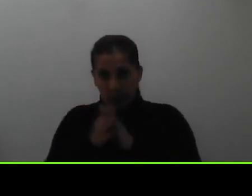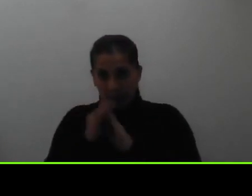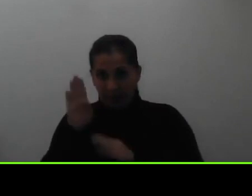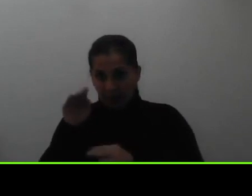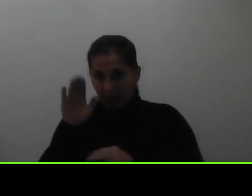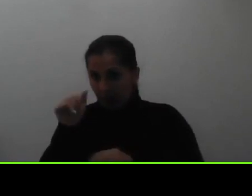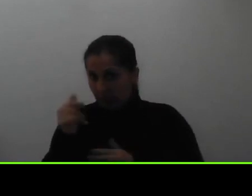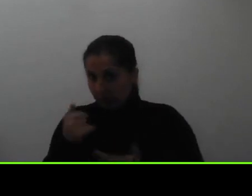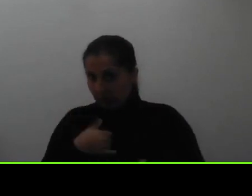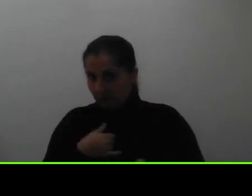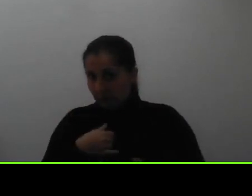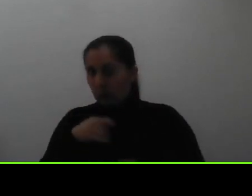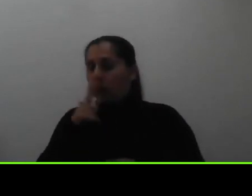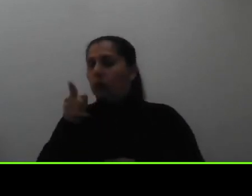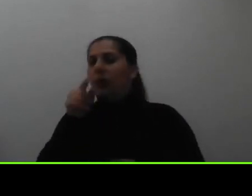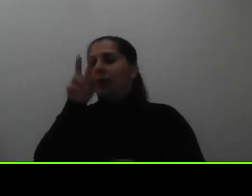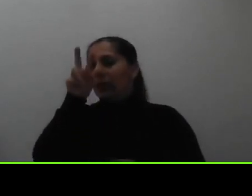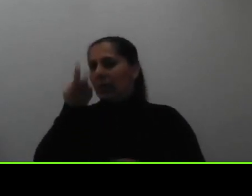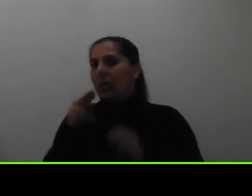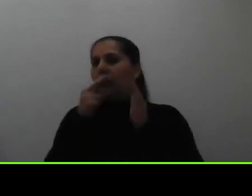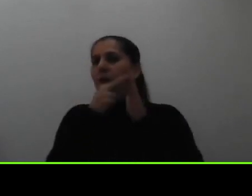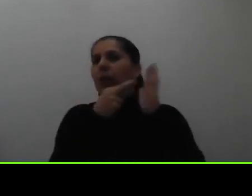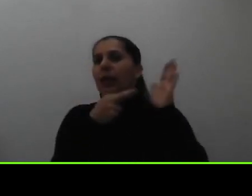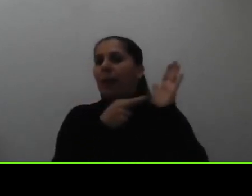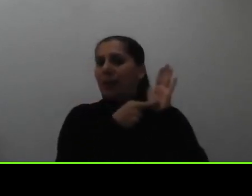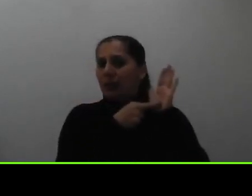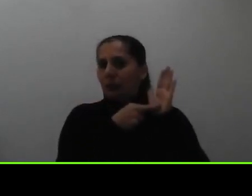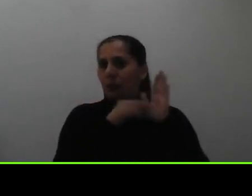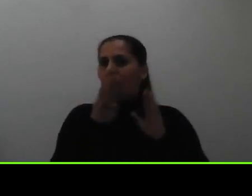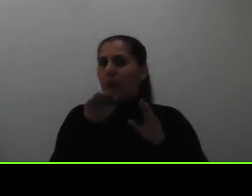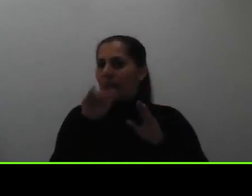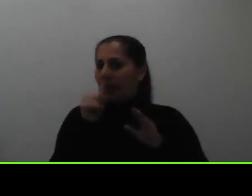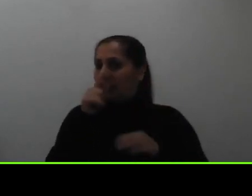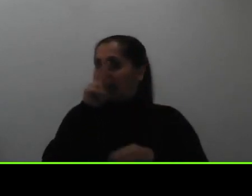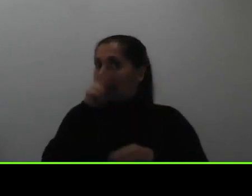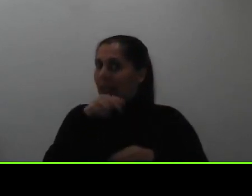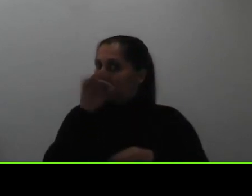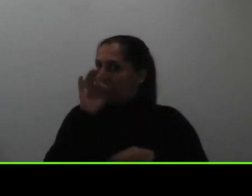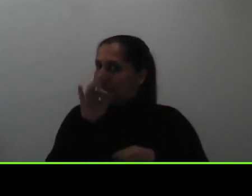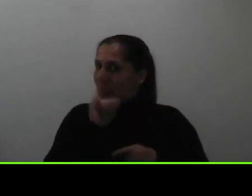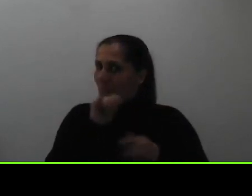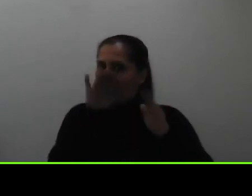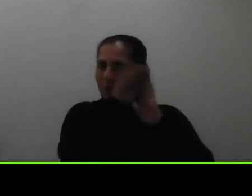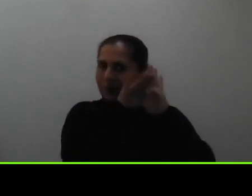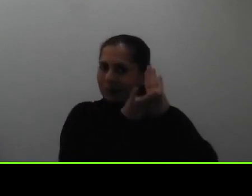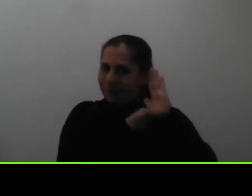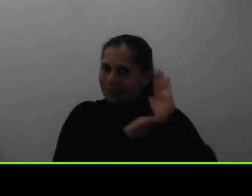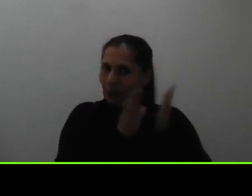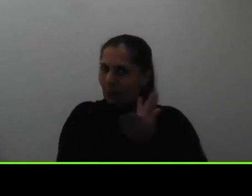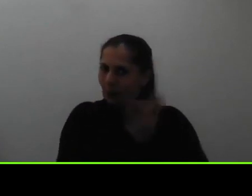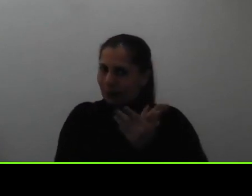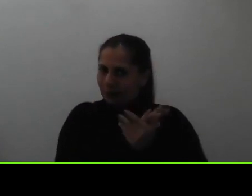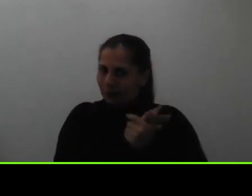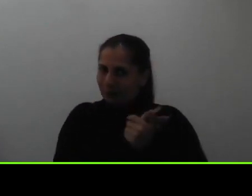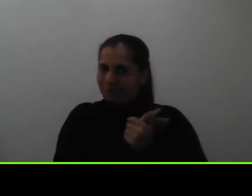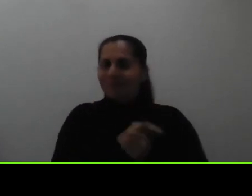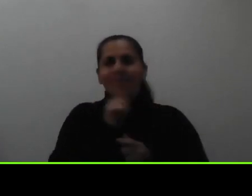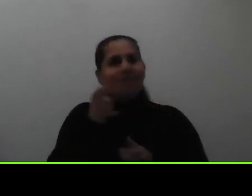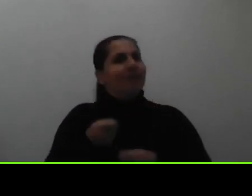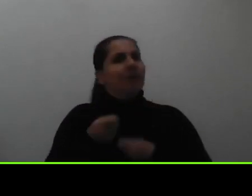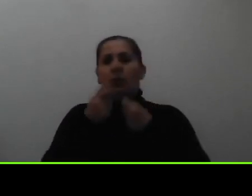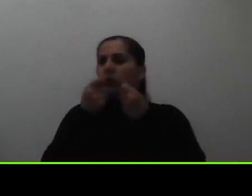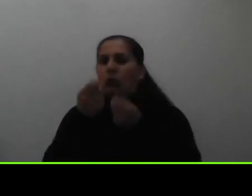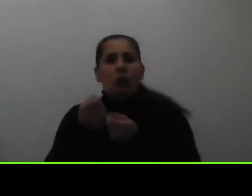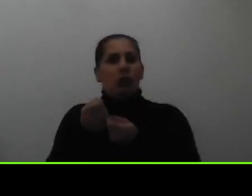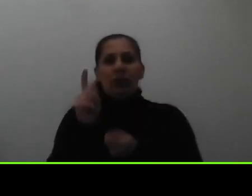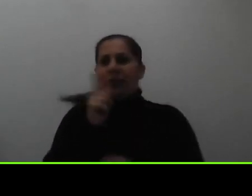les dejo la tarea previo a la solicitud de beca que se lo lean muy bien igual que la lista de documentos es que no se otorga beca en